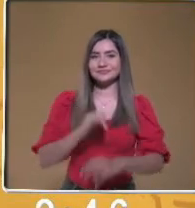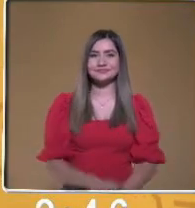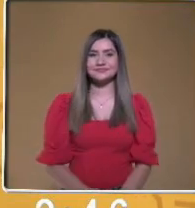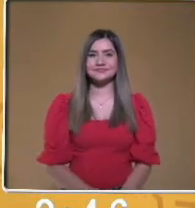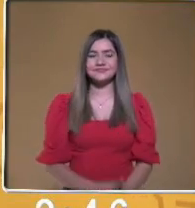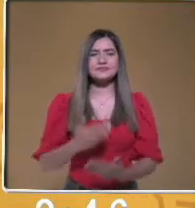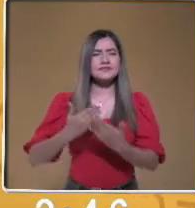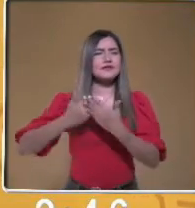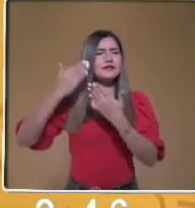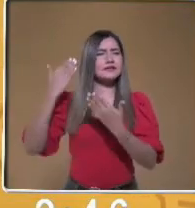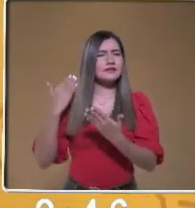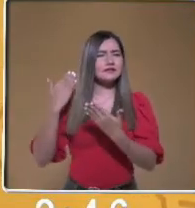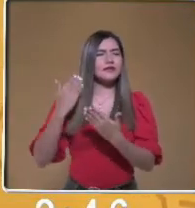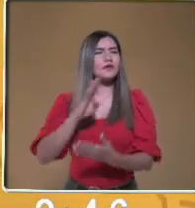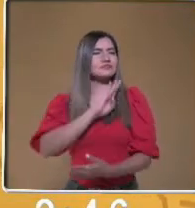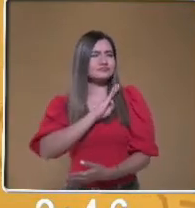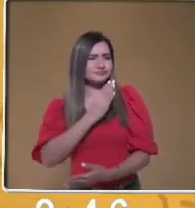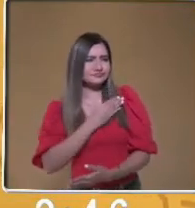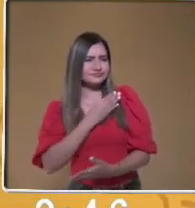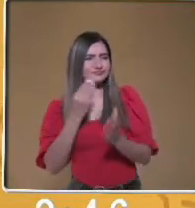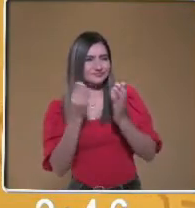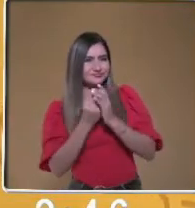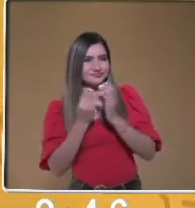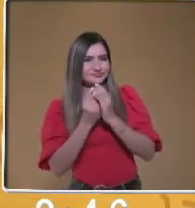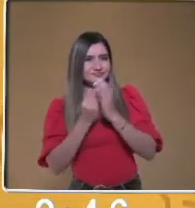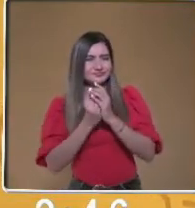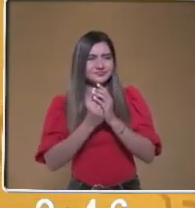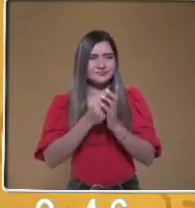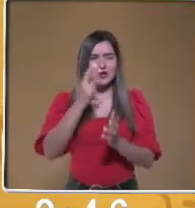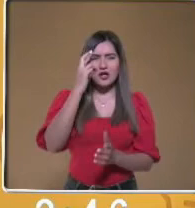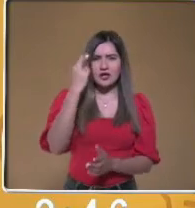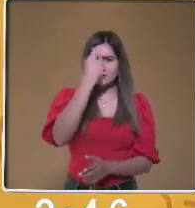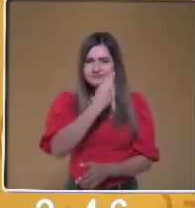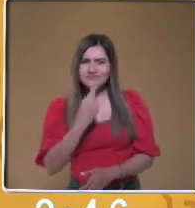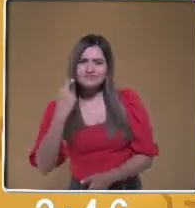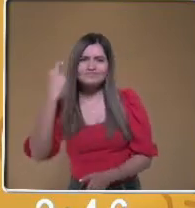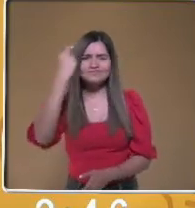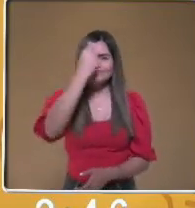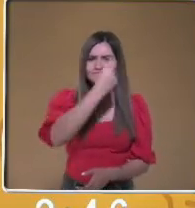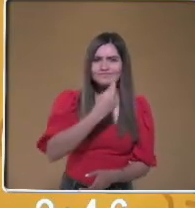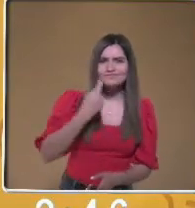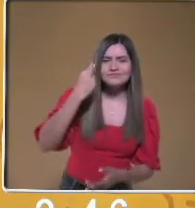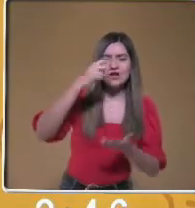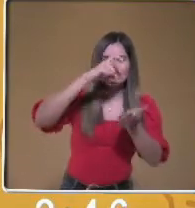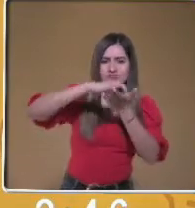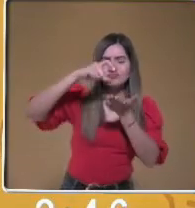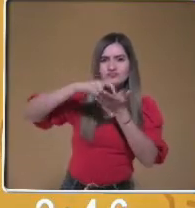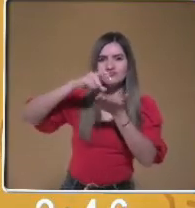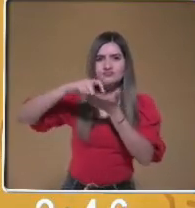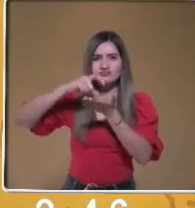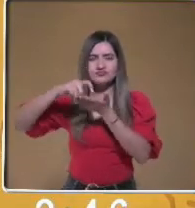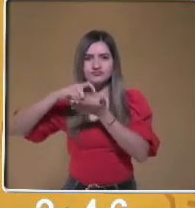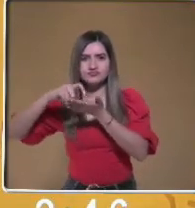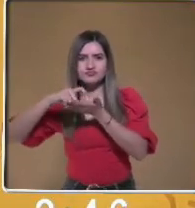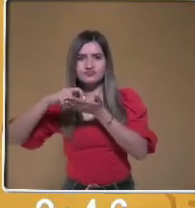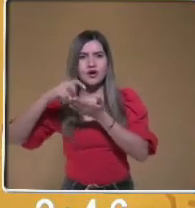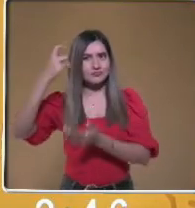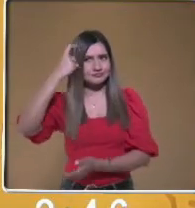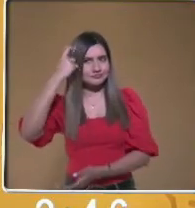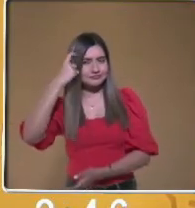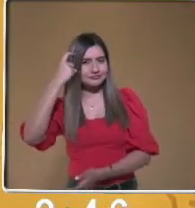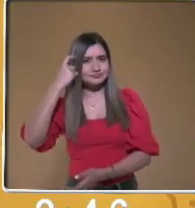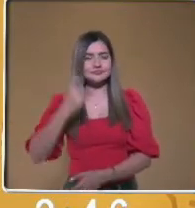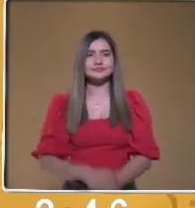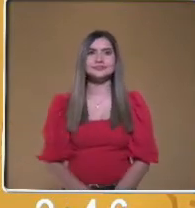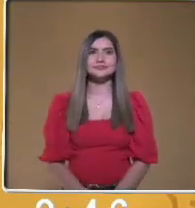en la clase de español habíamos analizado lo que es el consumo responsable y además de eso el maestro